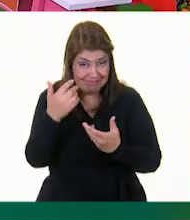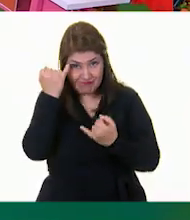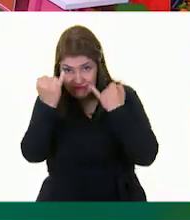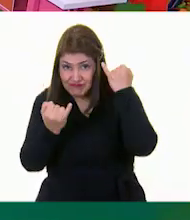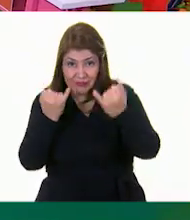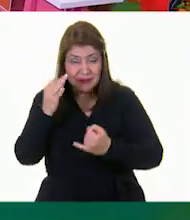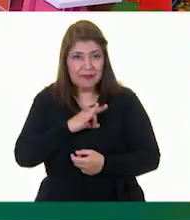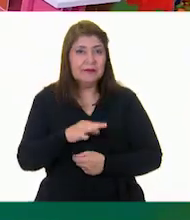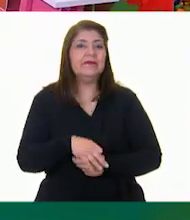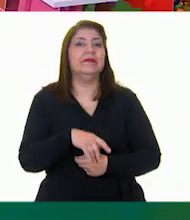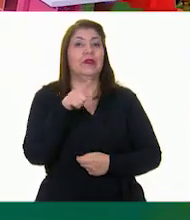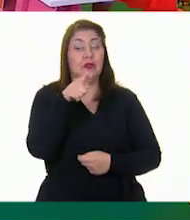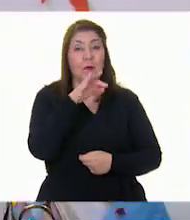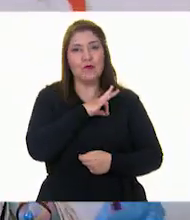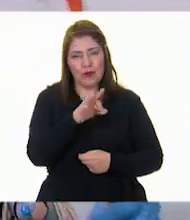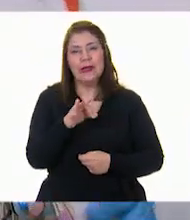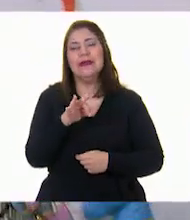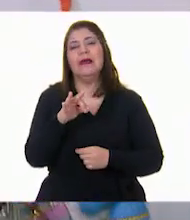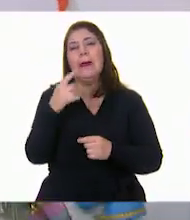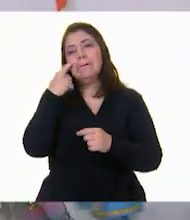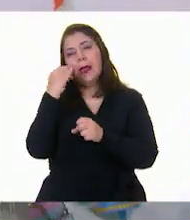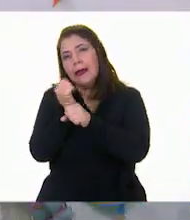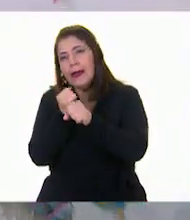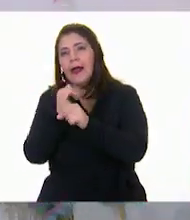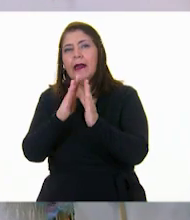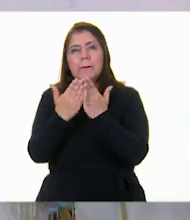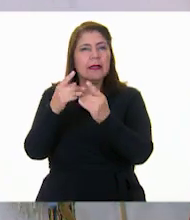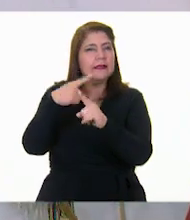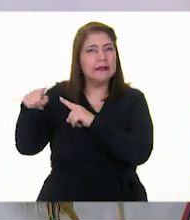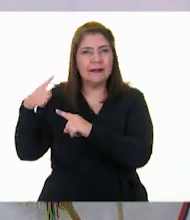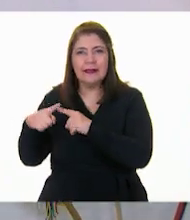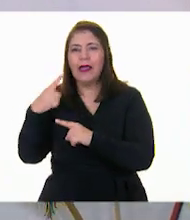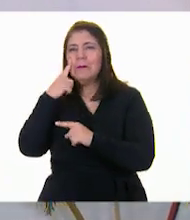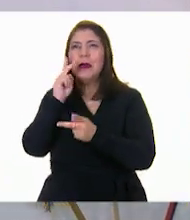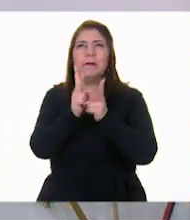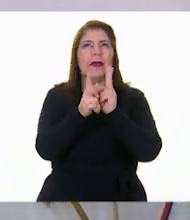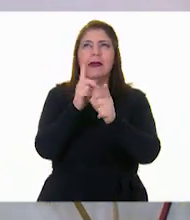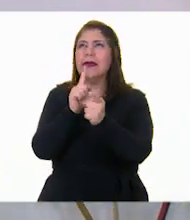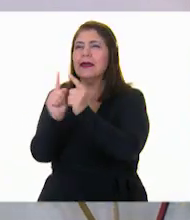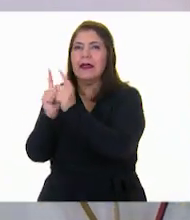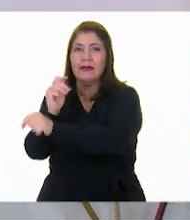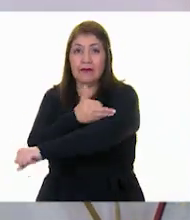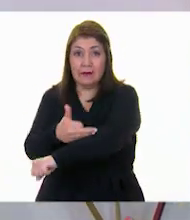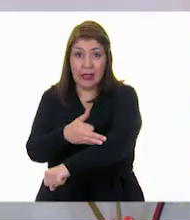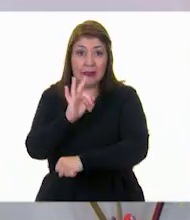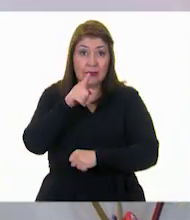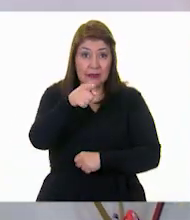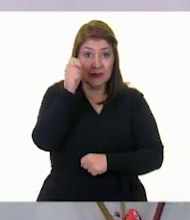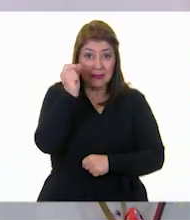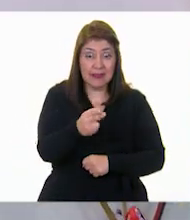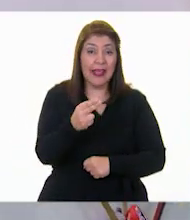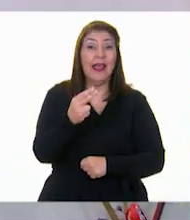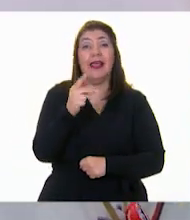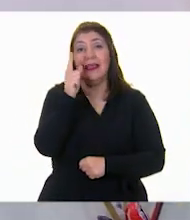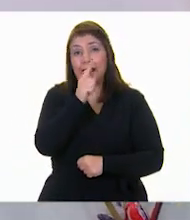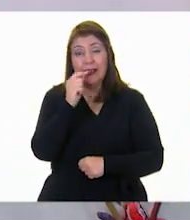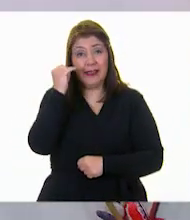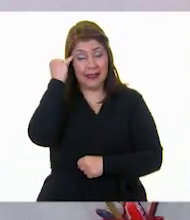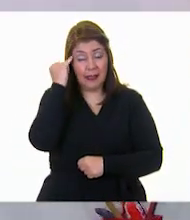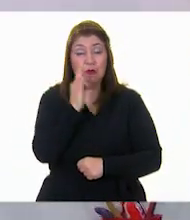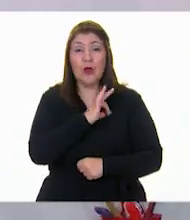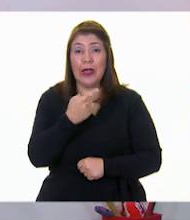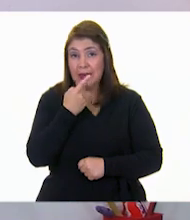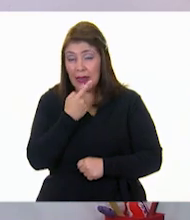Si te es posible consulta otros libros y comenta el tema de hoy con tu familia y si tienes la fortuna de hablar una lengua indígena